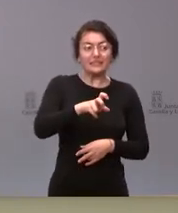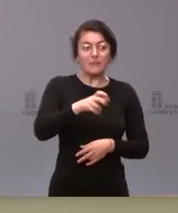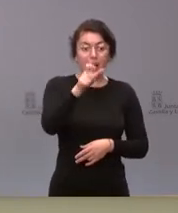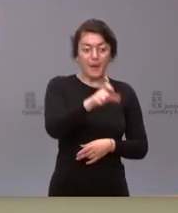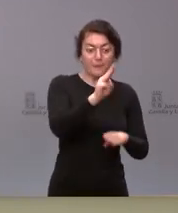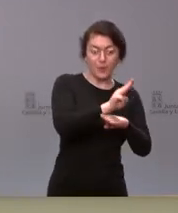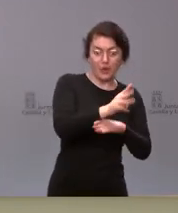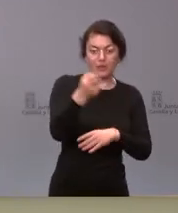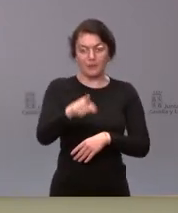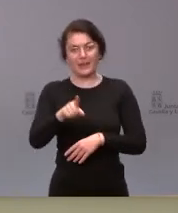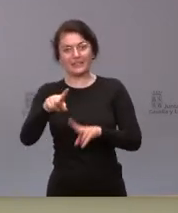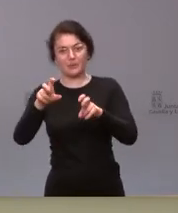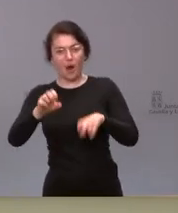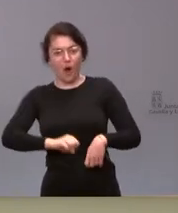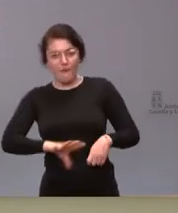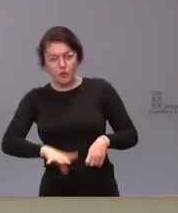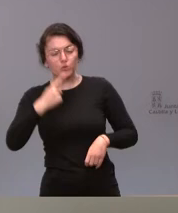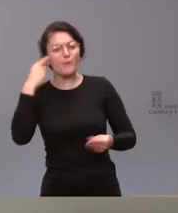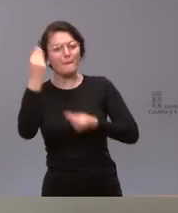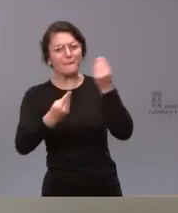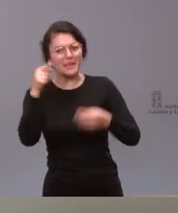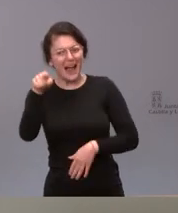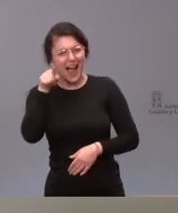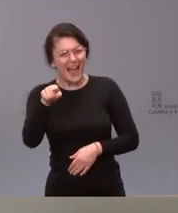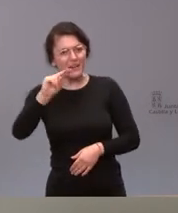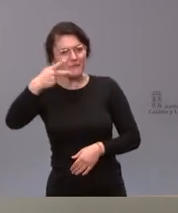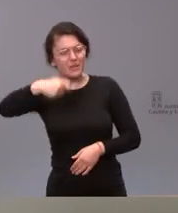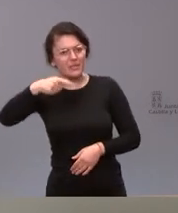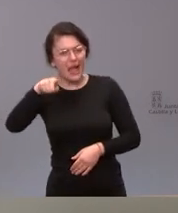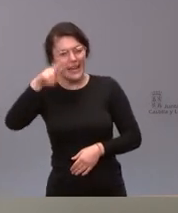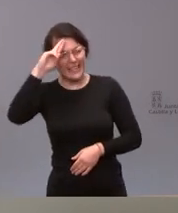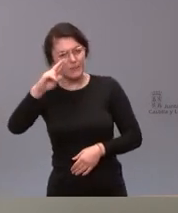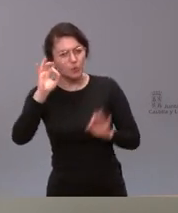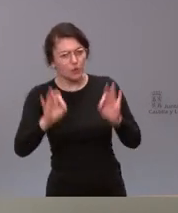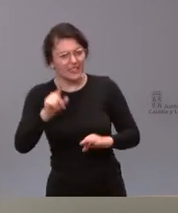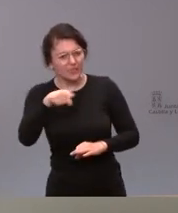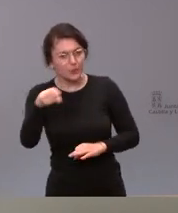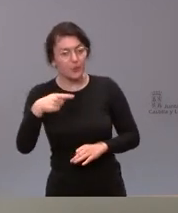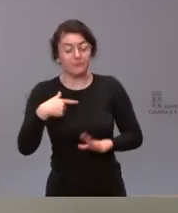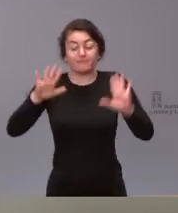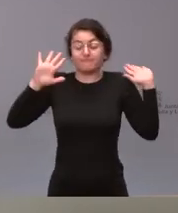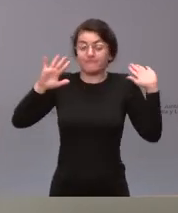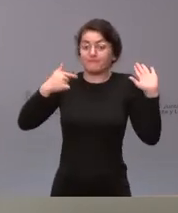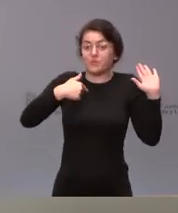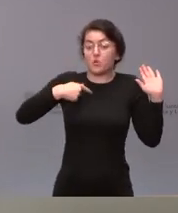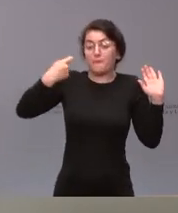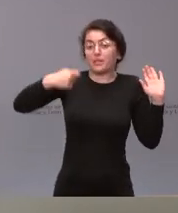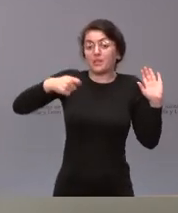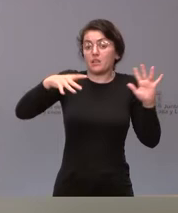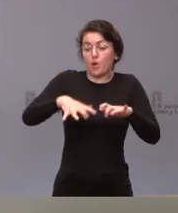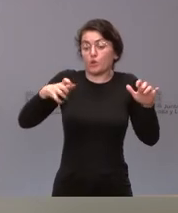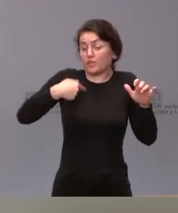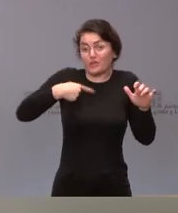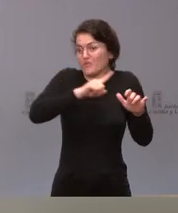fue respetuoso? García Gallar Bueno es que yo no soy el presidente de las Cortes y por tanto quien tiene que dirigir los debates es el presidente de las Cortes